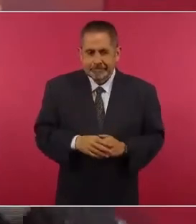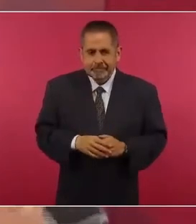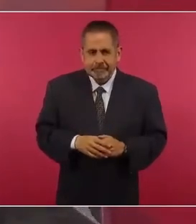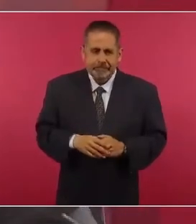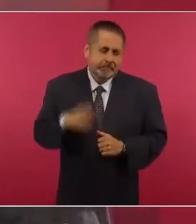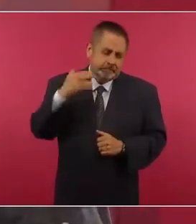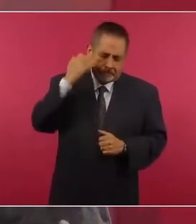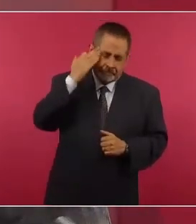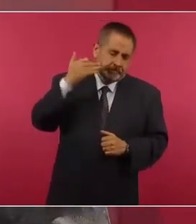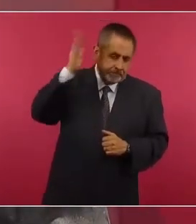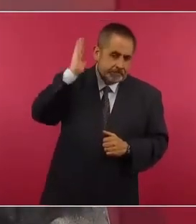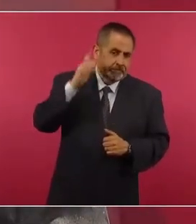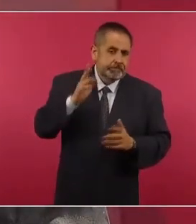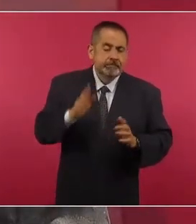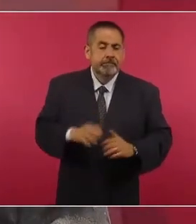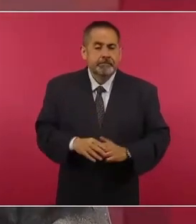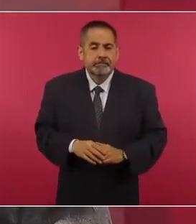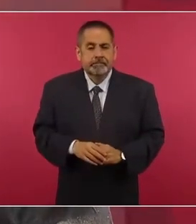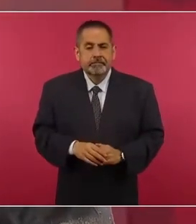aquellos tiempos.